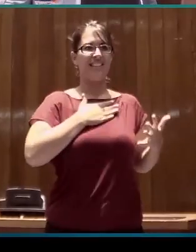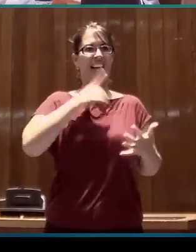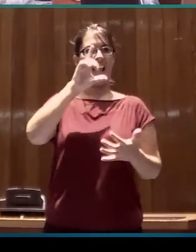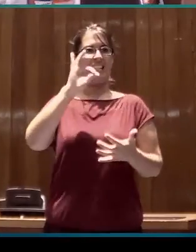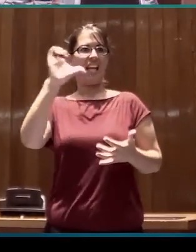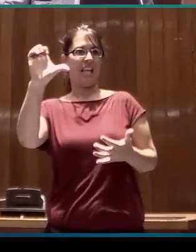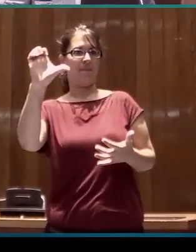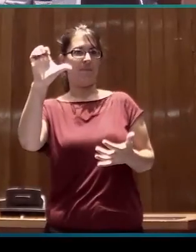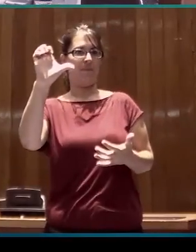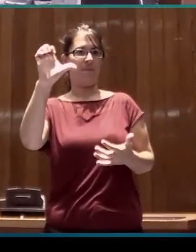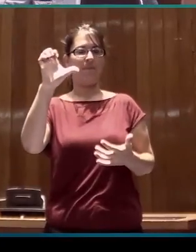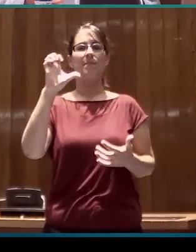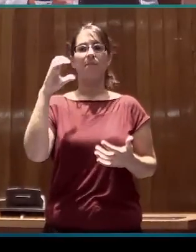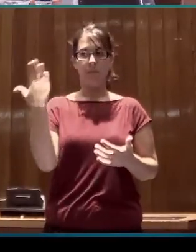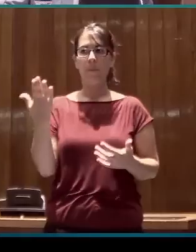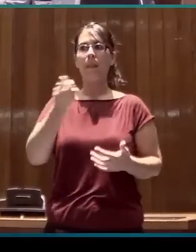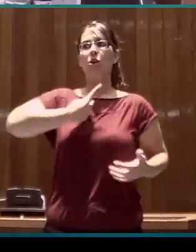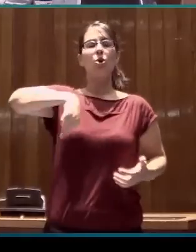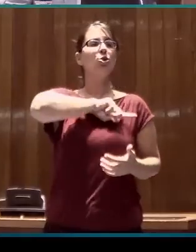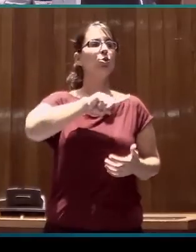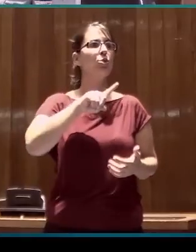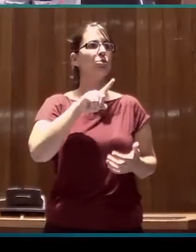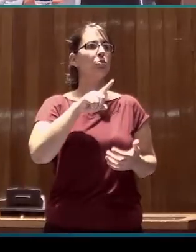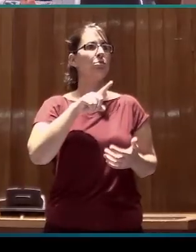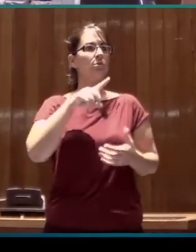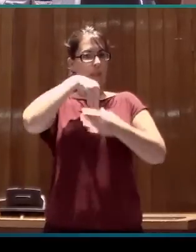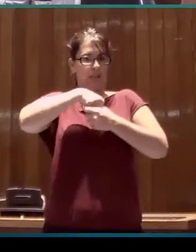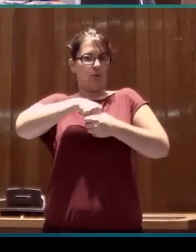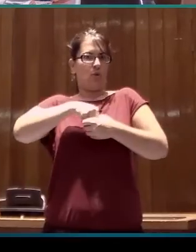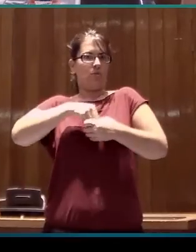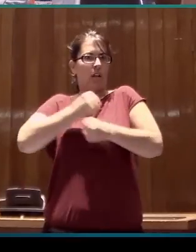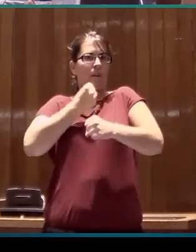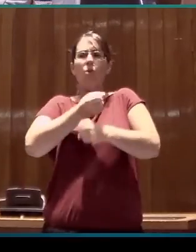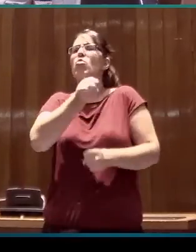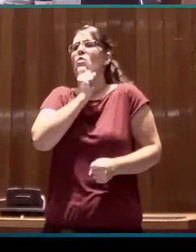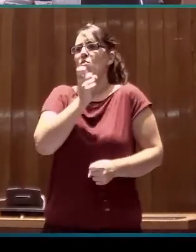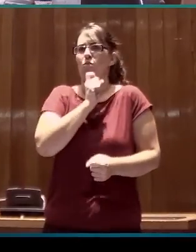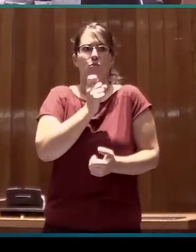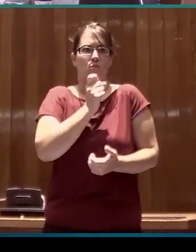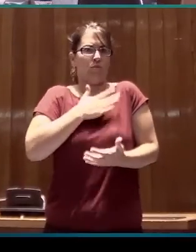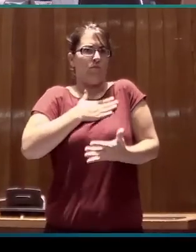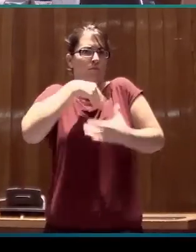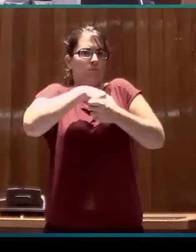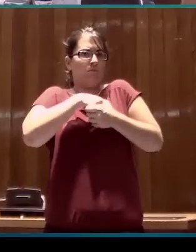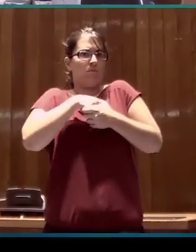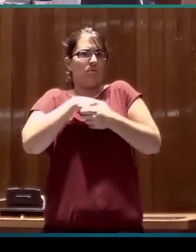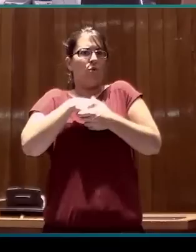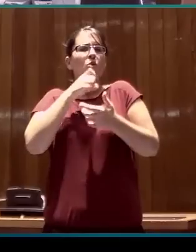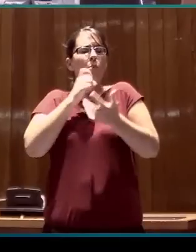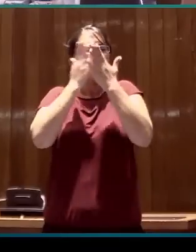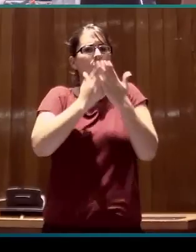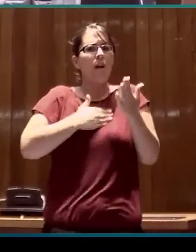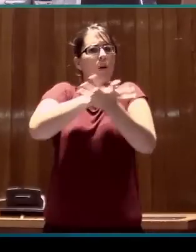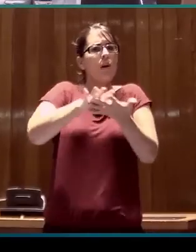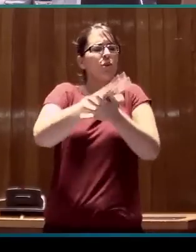cómo actuamos en nuestro laboratorio, cómo nos afrontamos al estudio de la lengua de signos